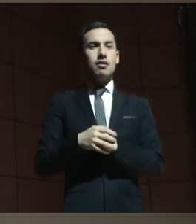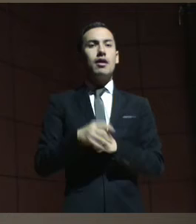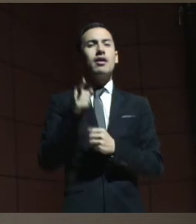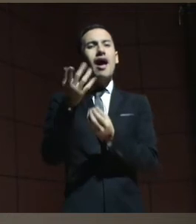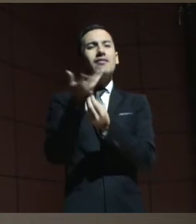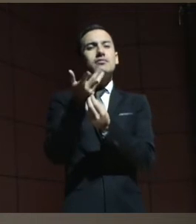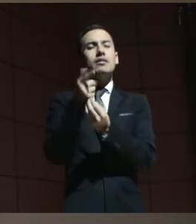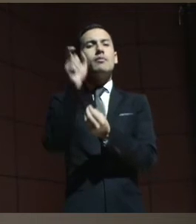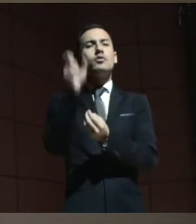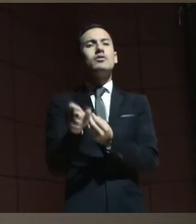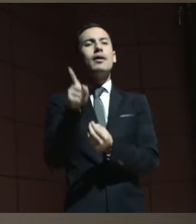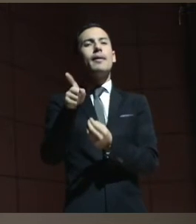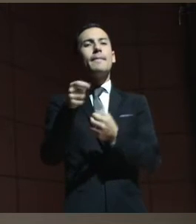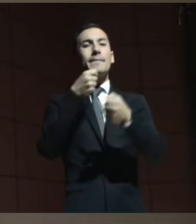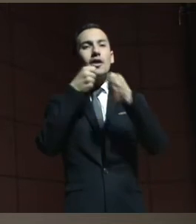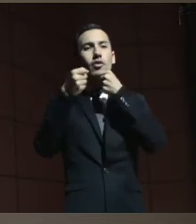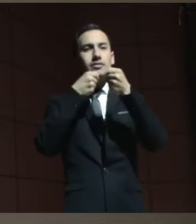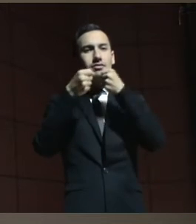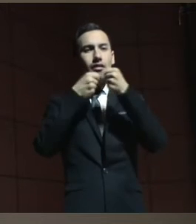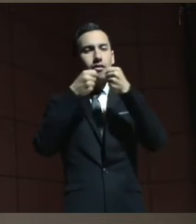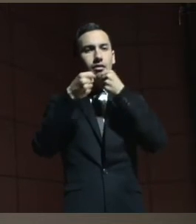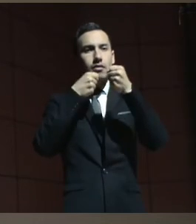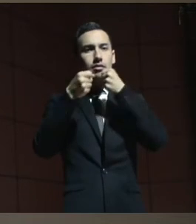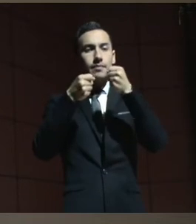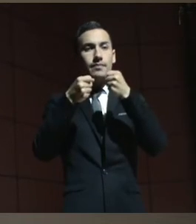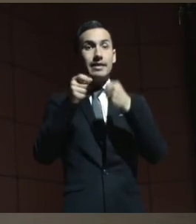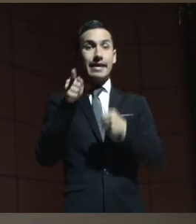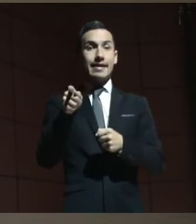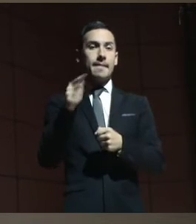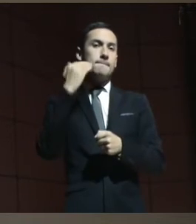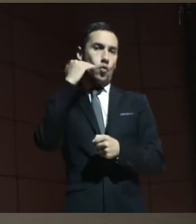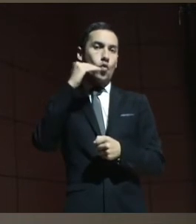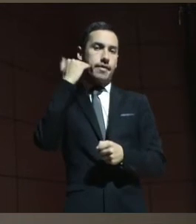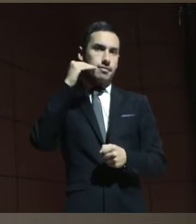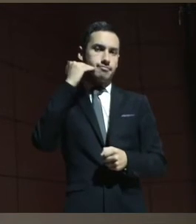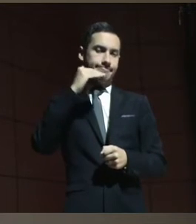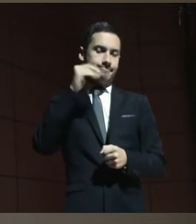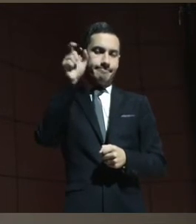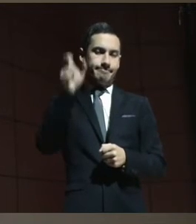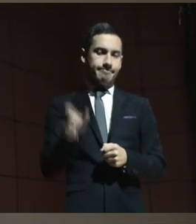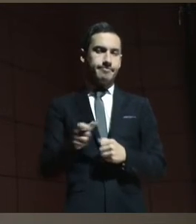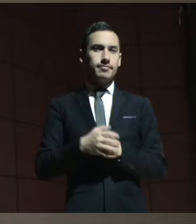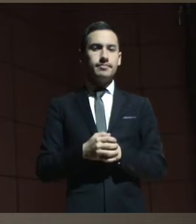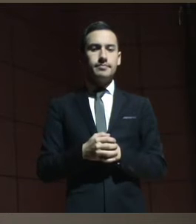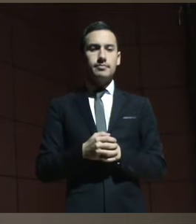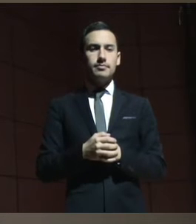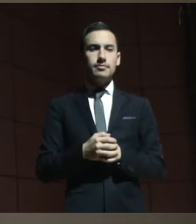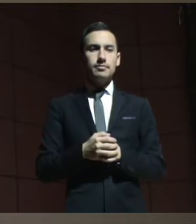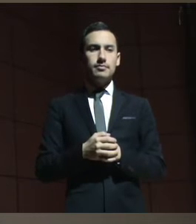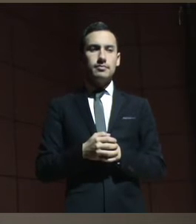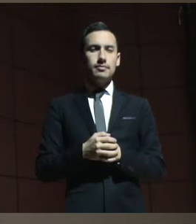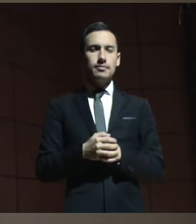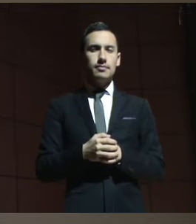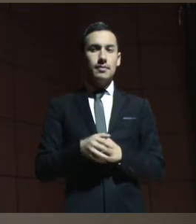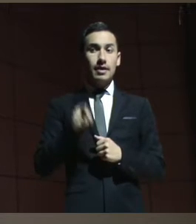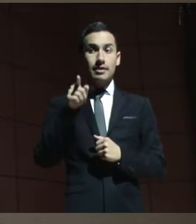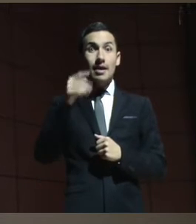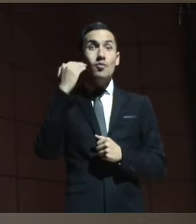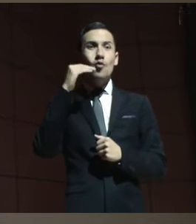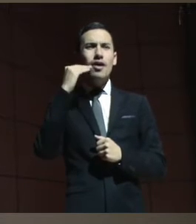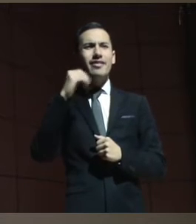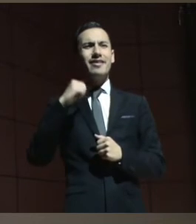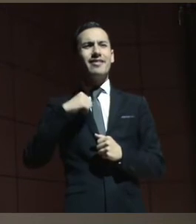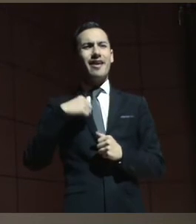periodista y que sobre todo es una mujer. Y tiene un espectáculo, un